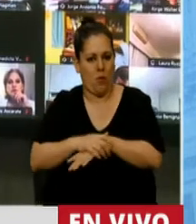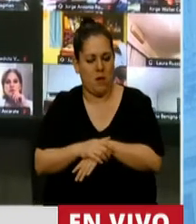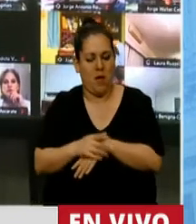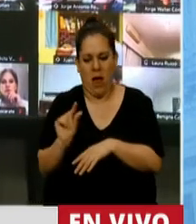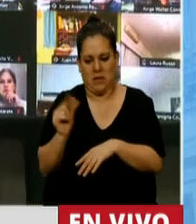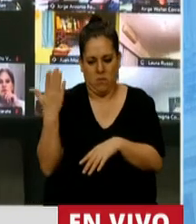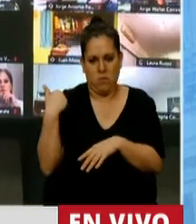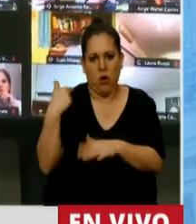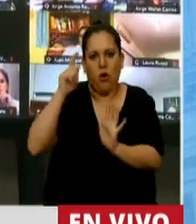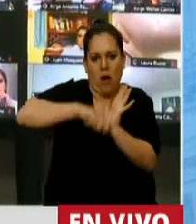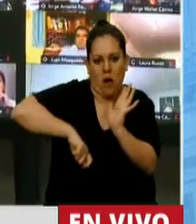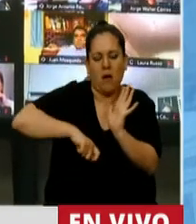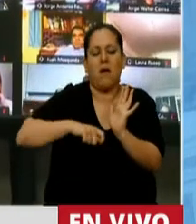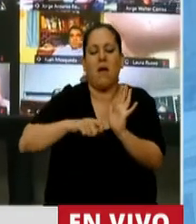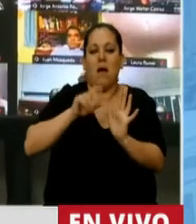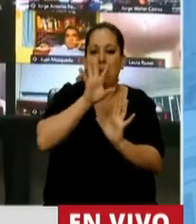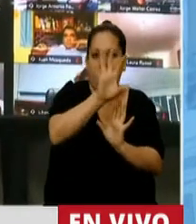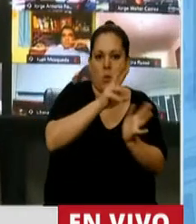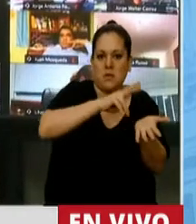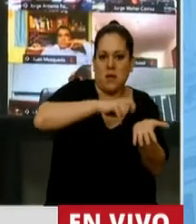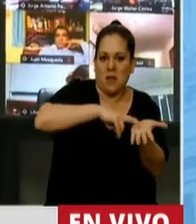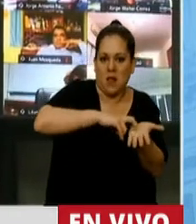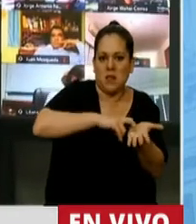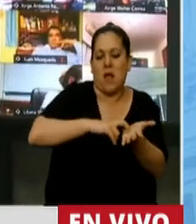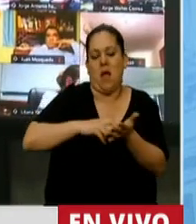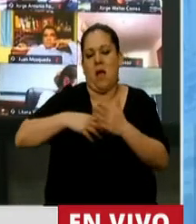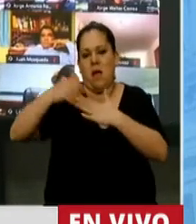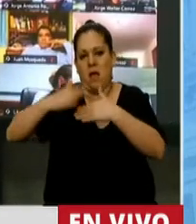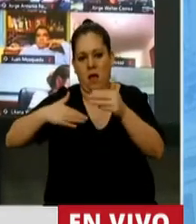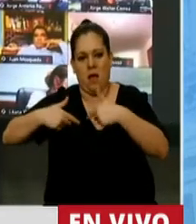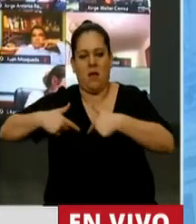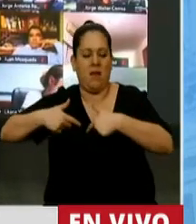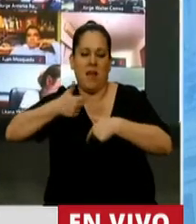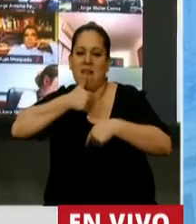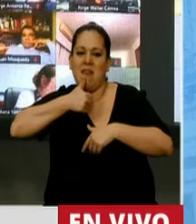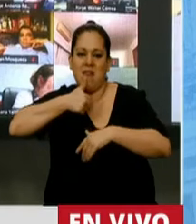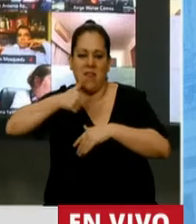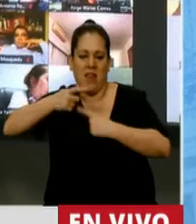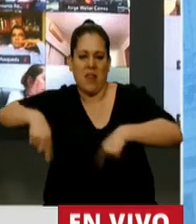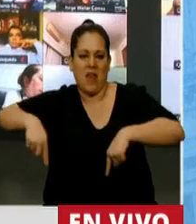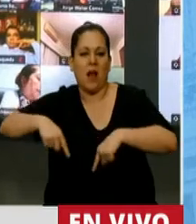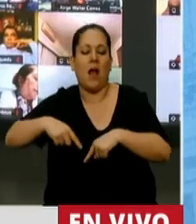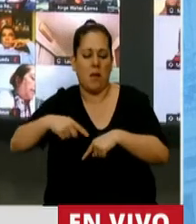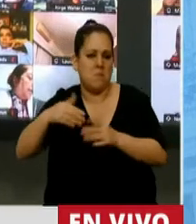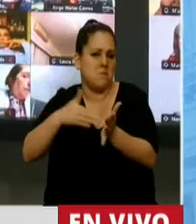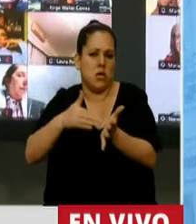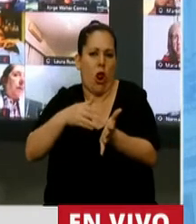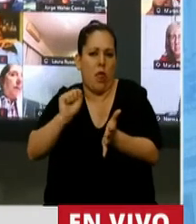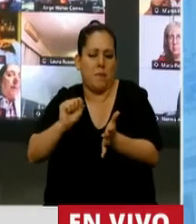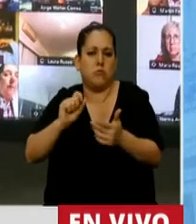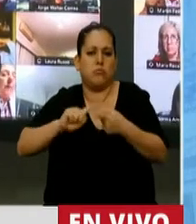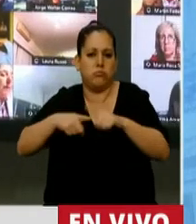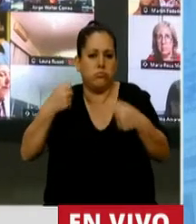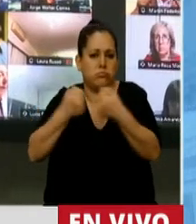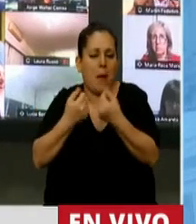nomás se firmó un convenio entre la provincia y el Ente Nacional de Obras Hídricas, el Enosa, por 2.400 millones de pesos para la ejecución de